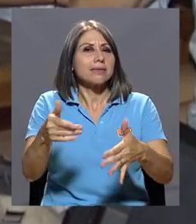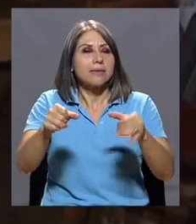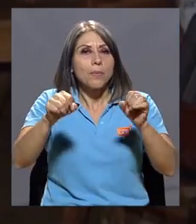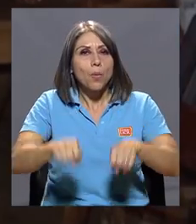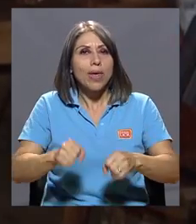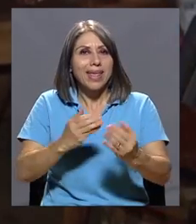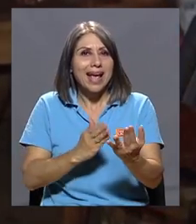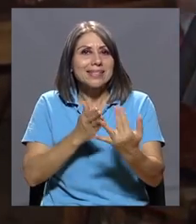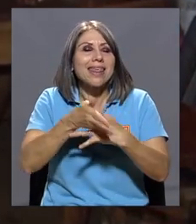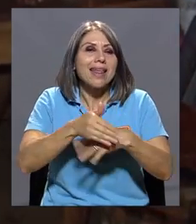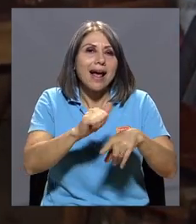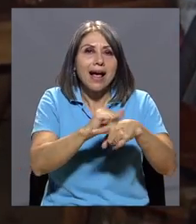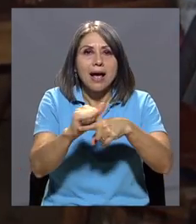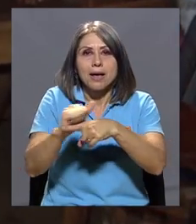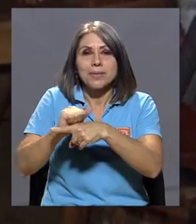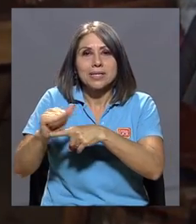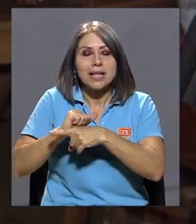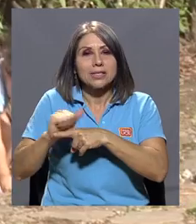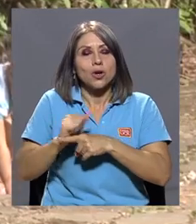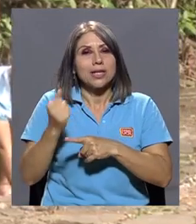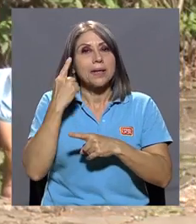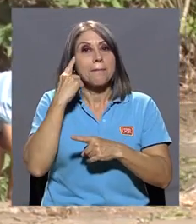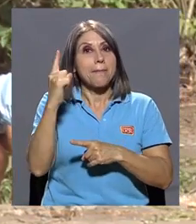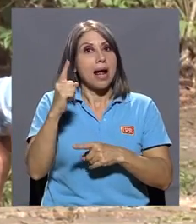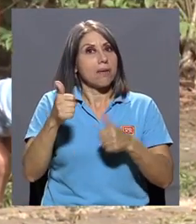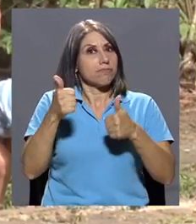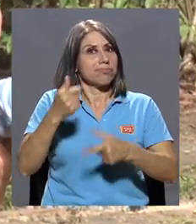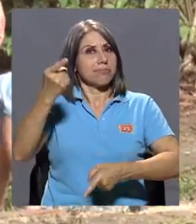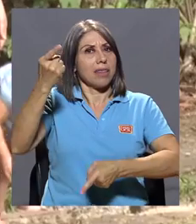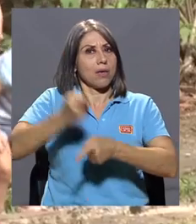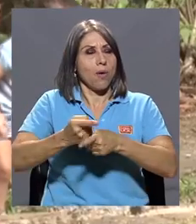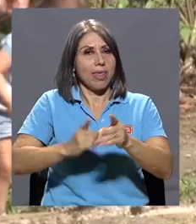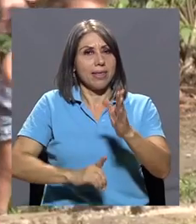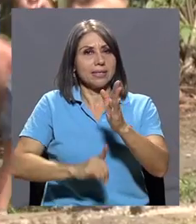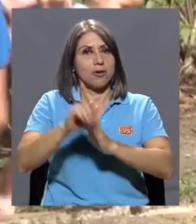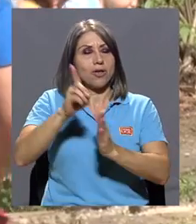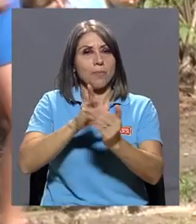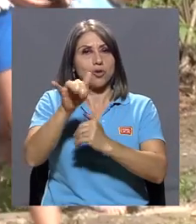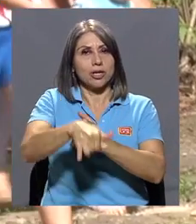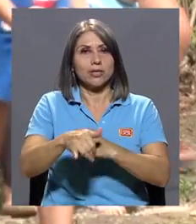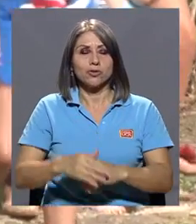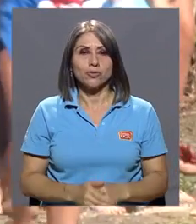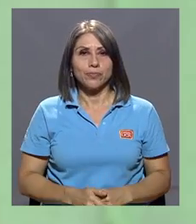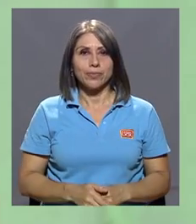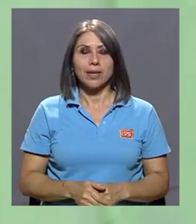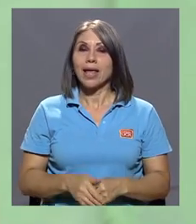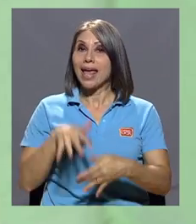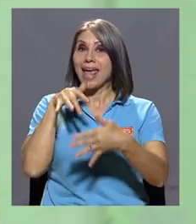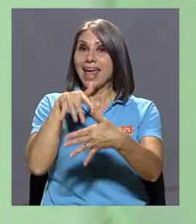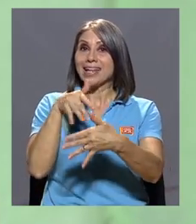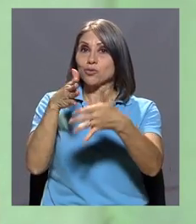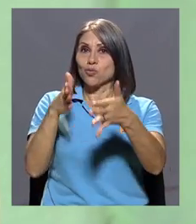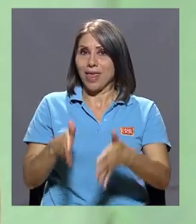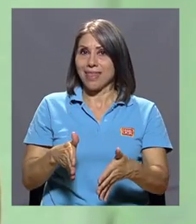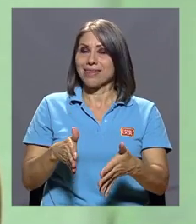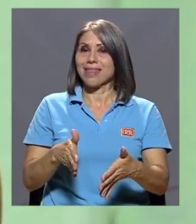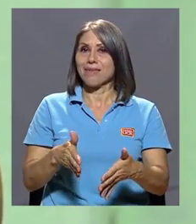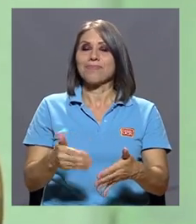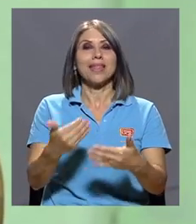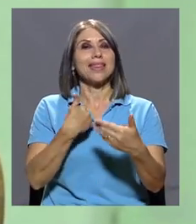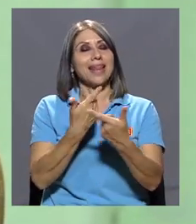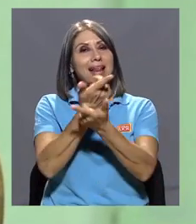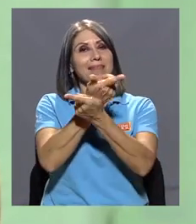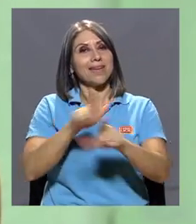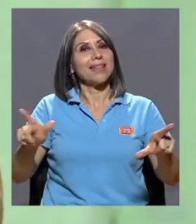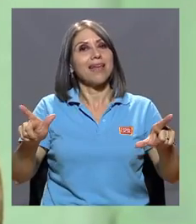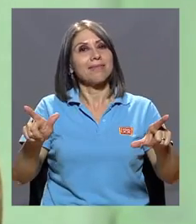pueden acceder a capacitaciones para desarrollar de la manera adecuada sus proyectos. El estudiante tiene la